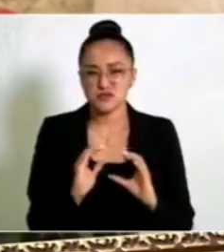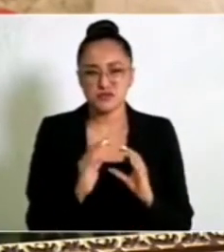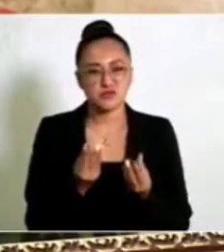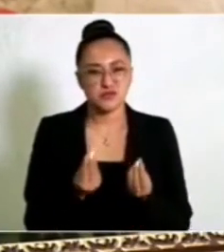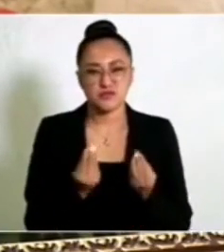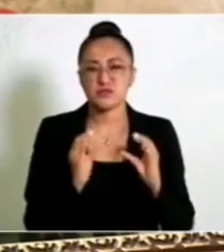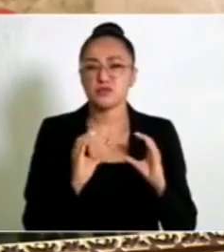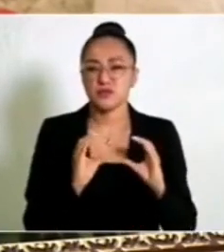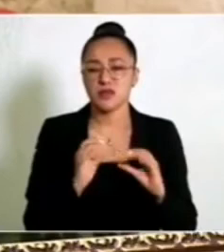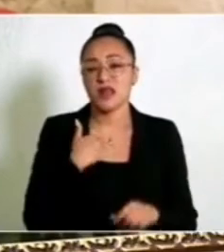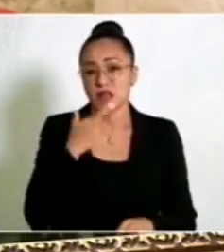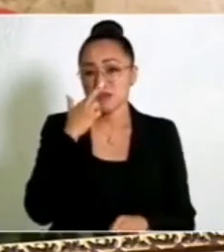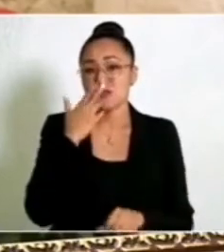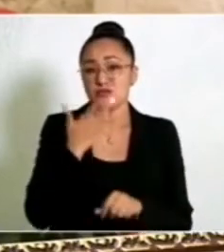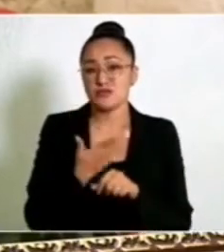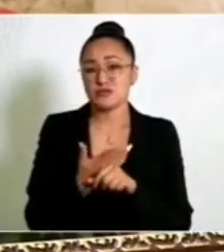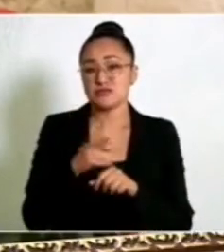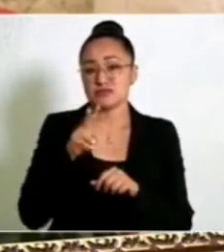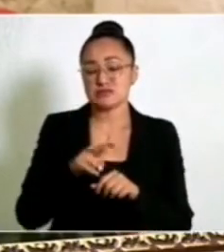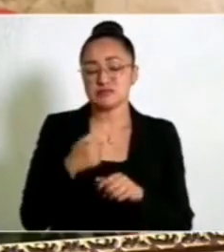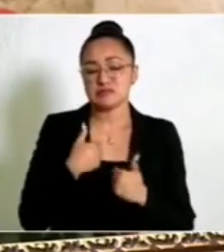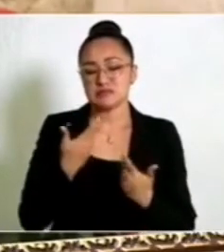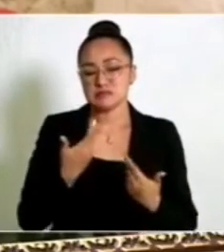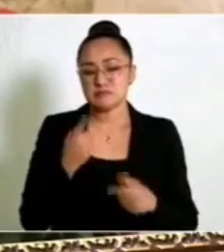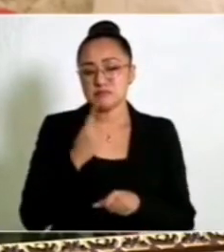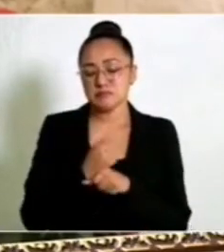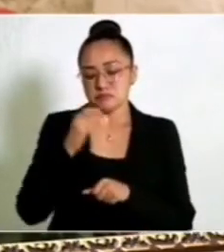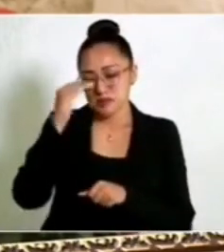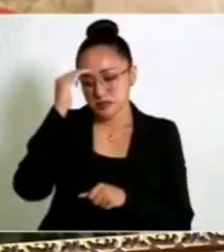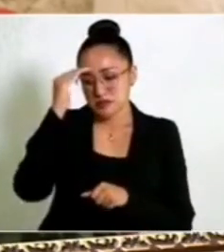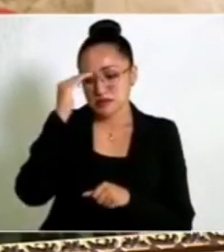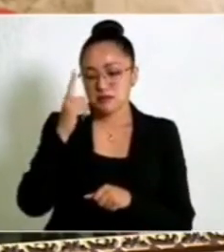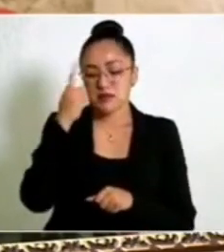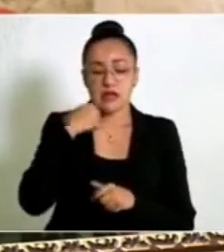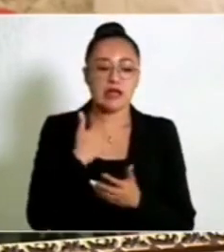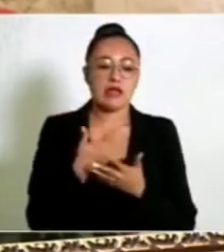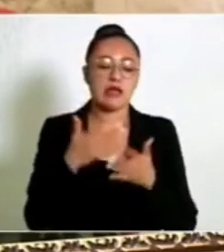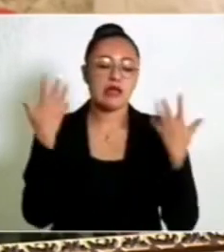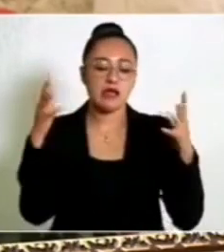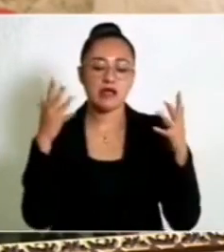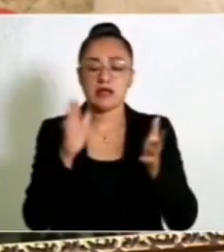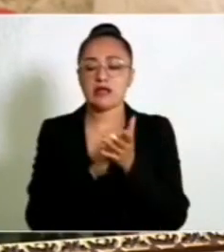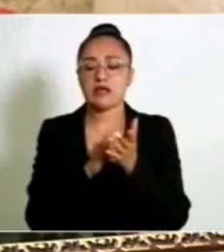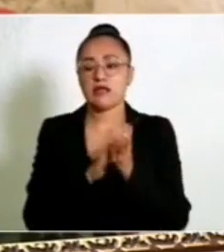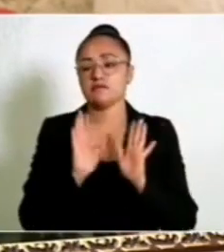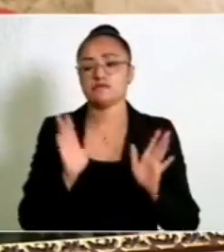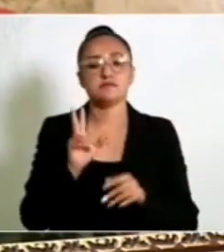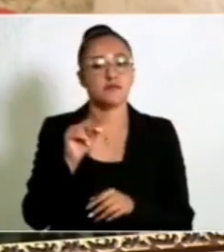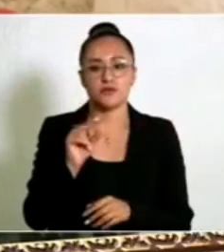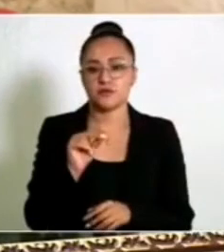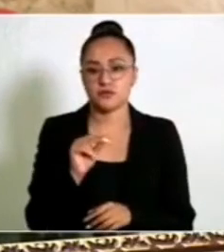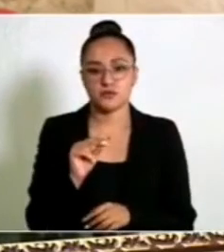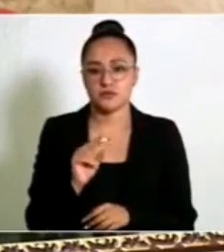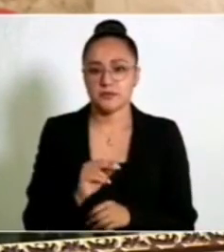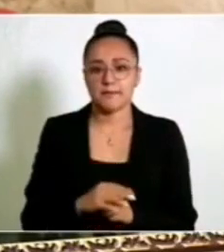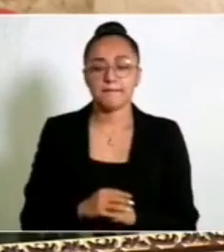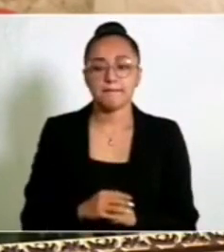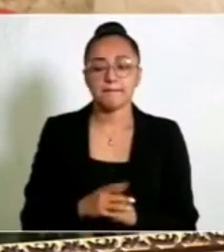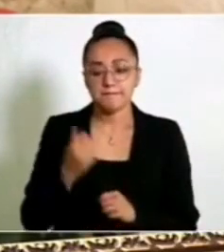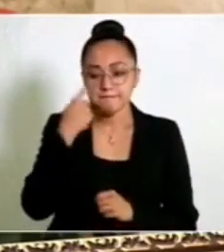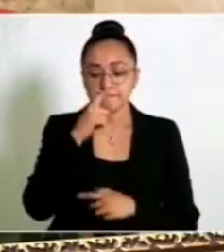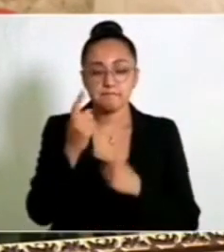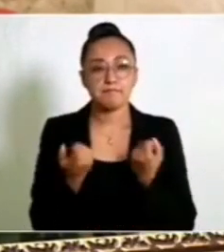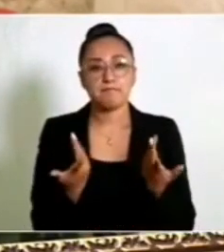con mucha responsabilidad. No para que nos aplaudan, ni para hacer